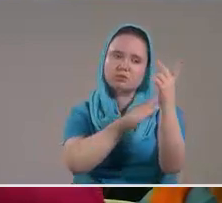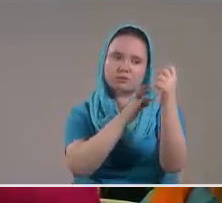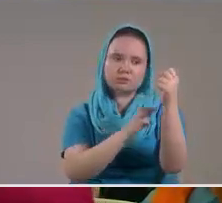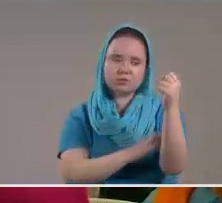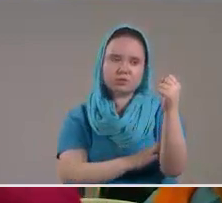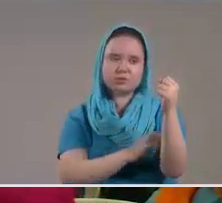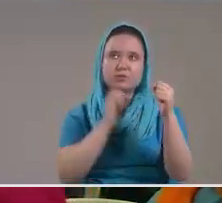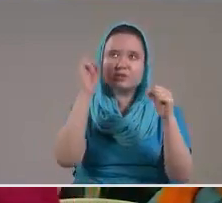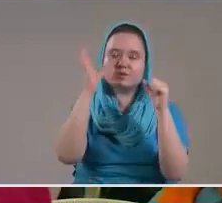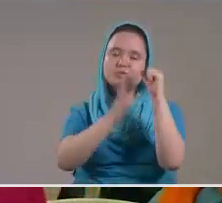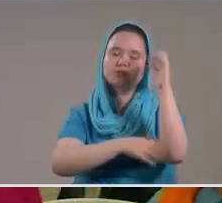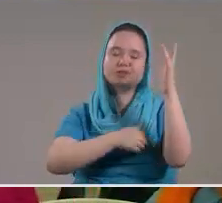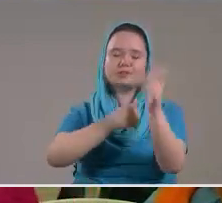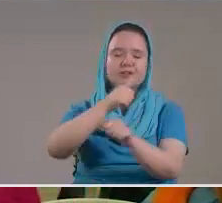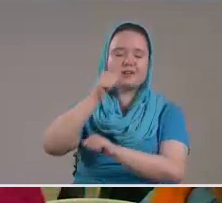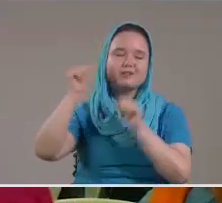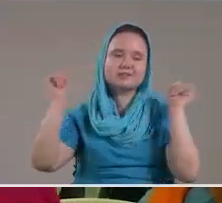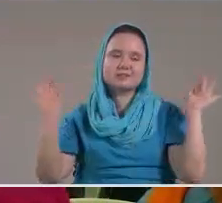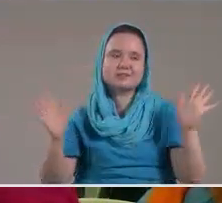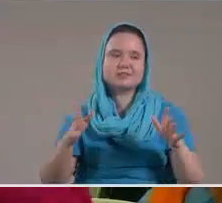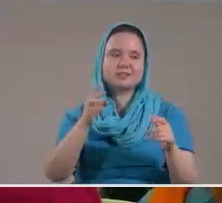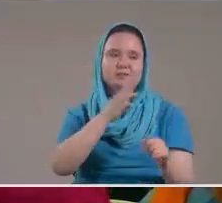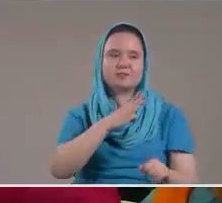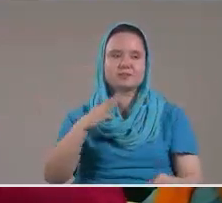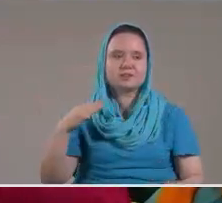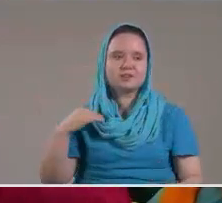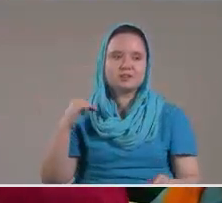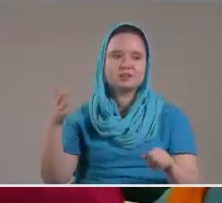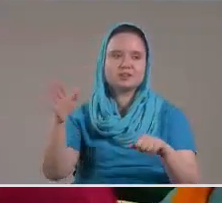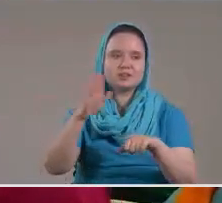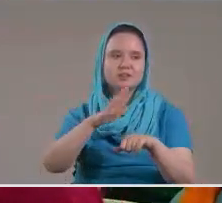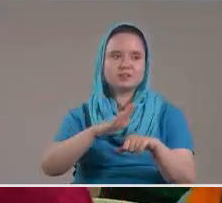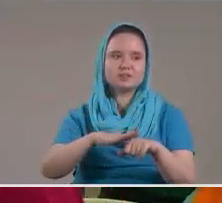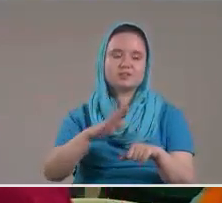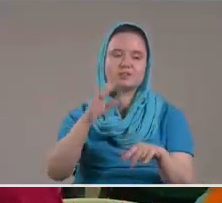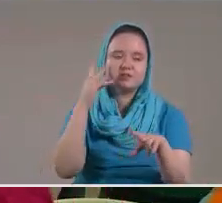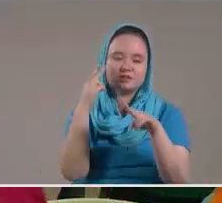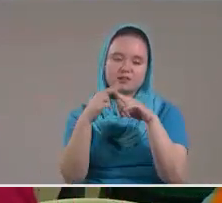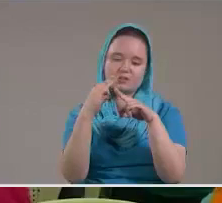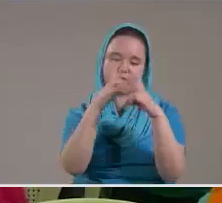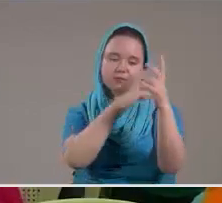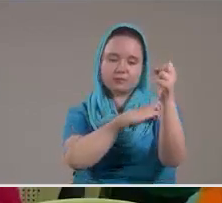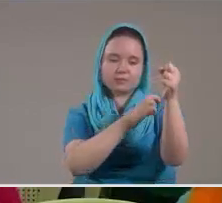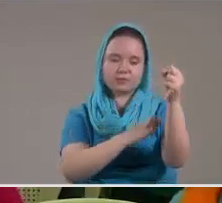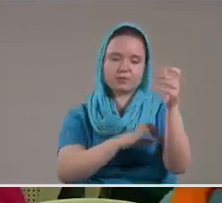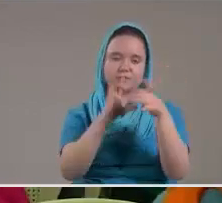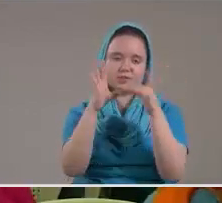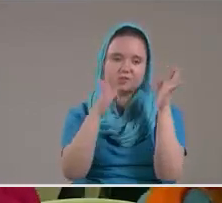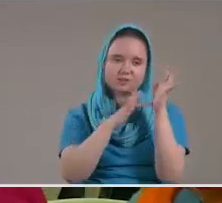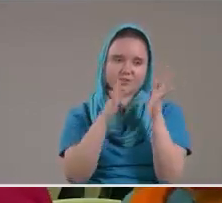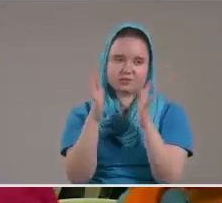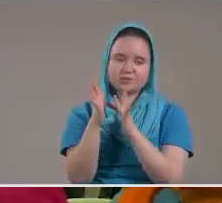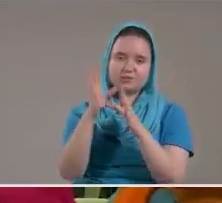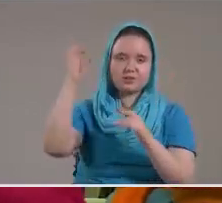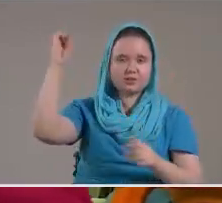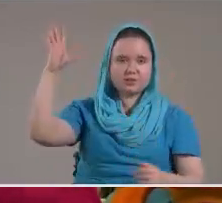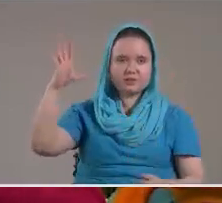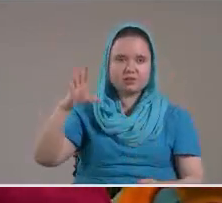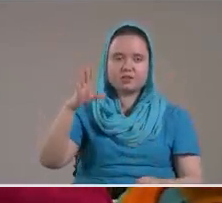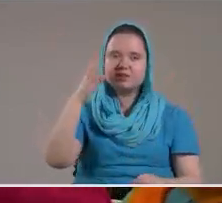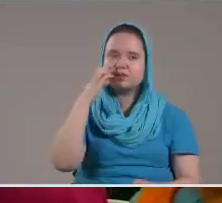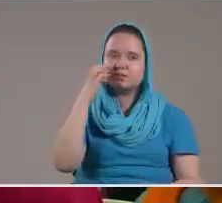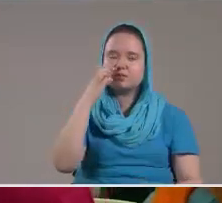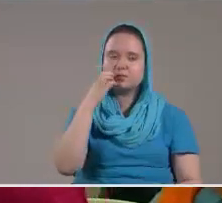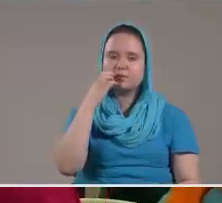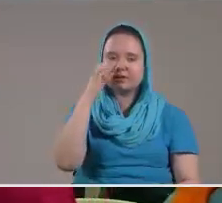Tus alas Padre bendito Ministeriales Sobre ellos En el nombre Poderoso De Jesús Y bendecimos